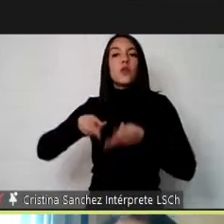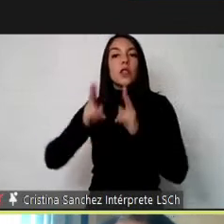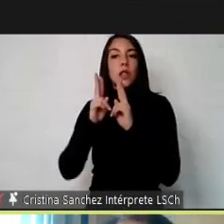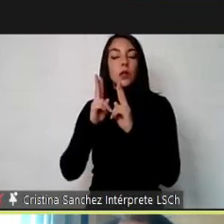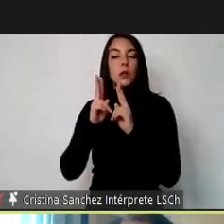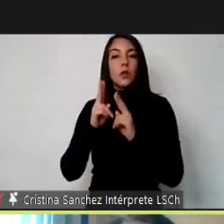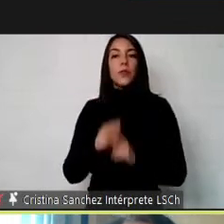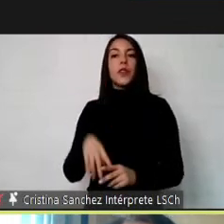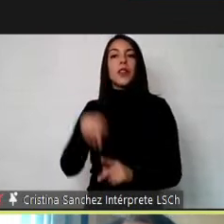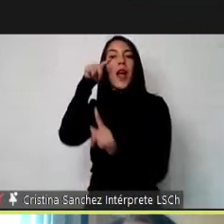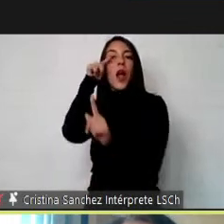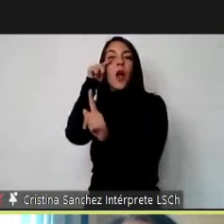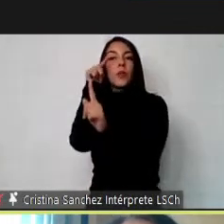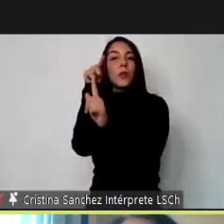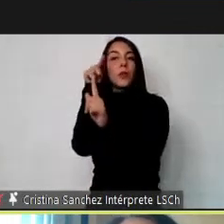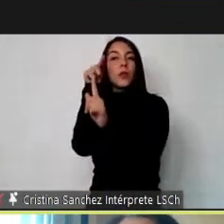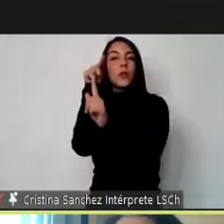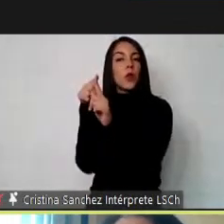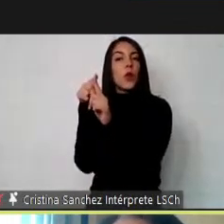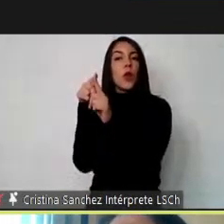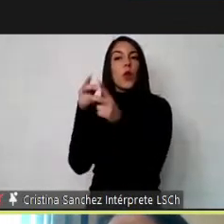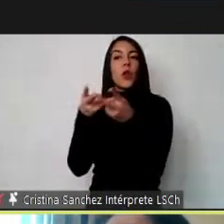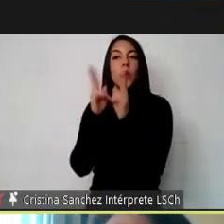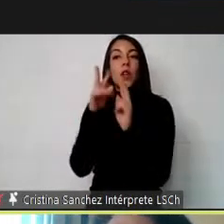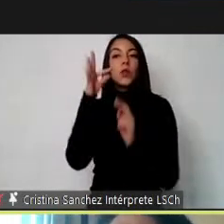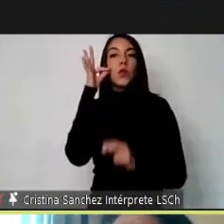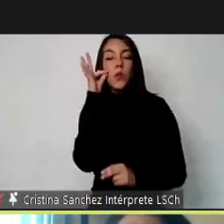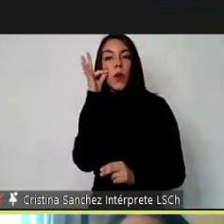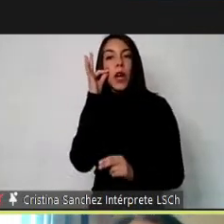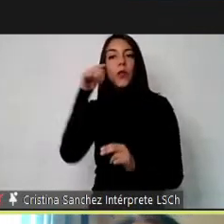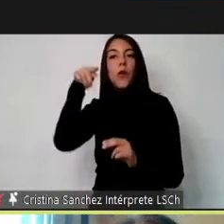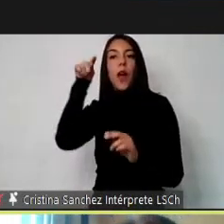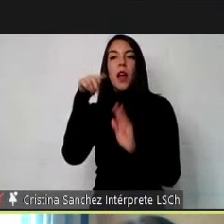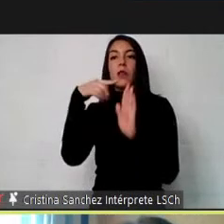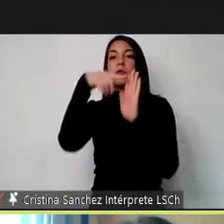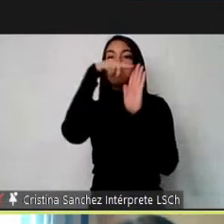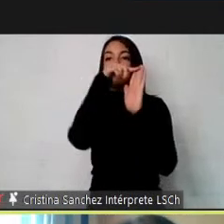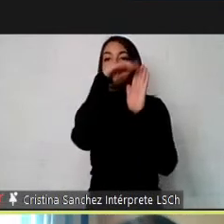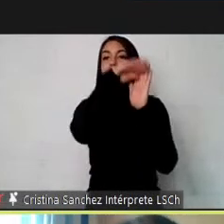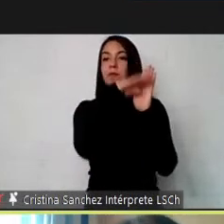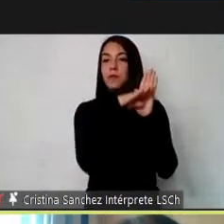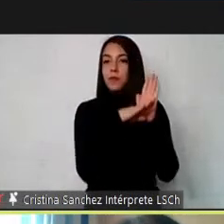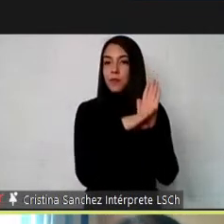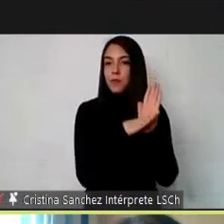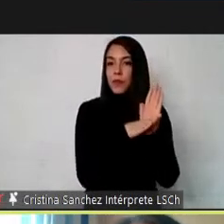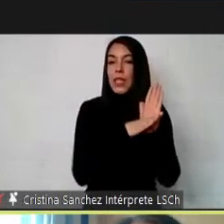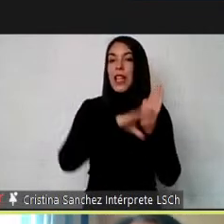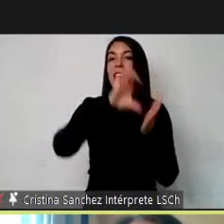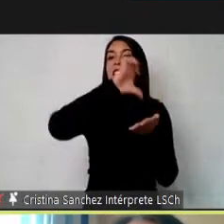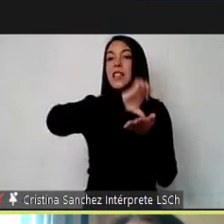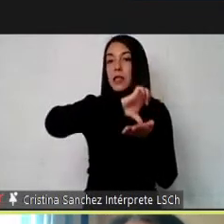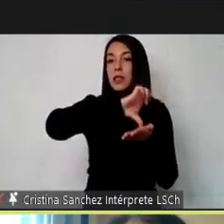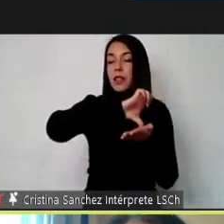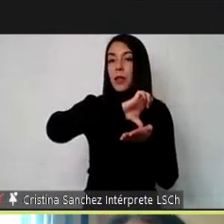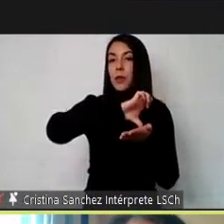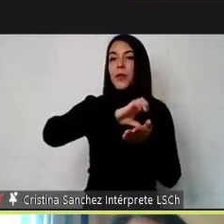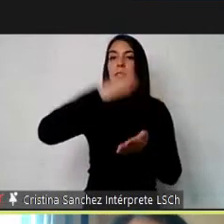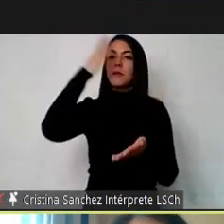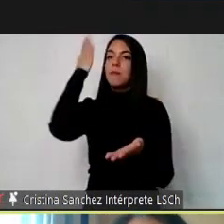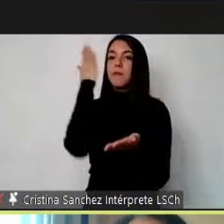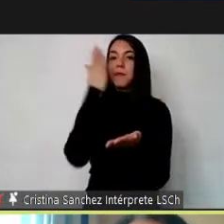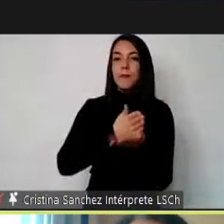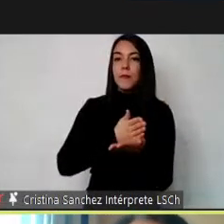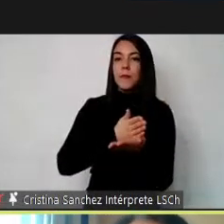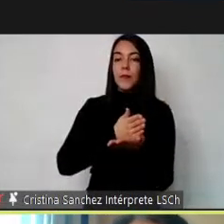el objetivo de los derechos humanos y que deben estar plasmados en la doctrina del Estado es la exigencia